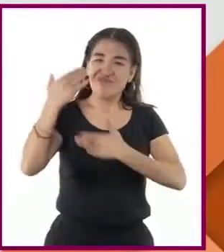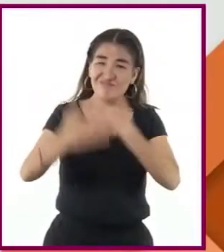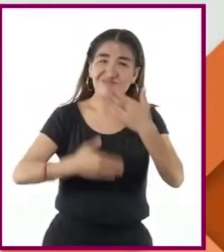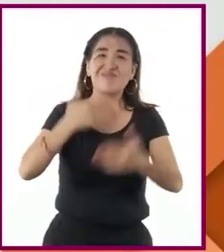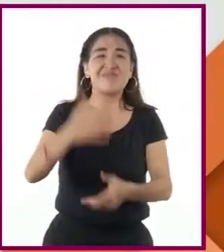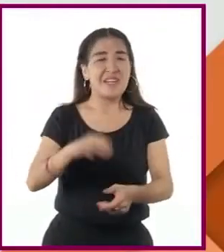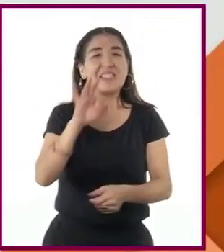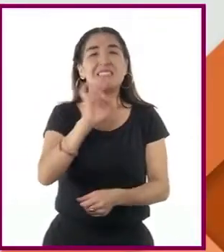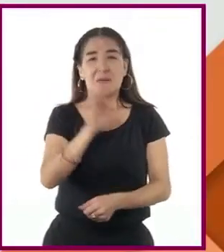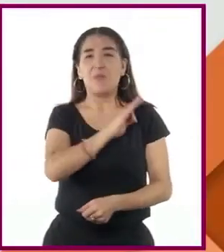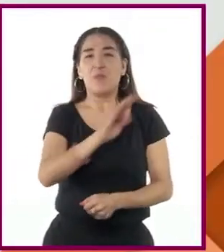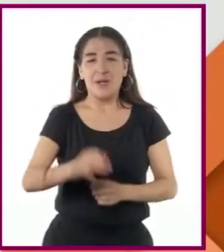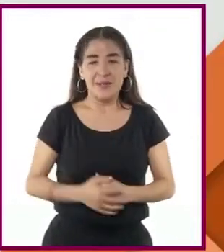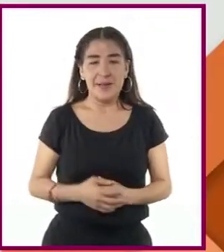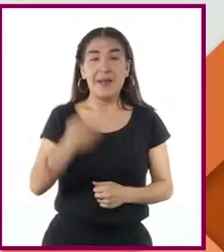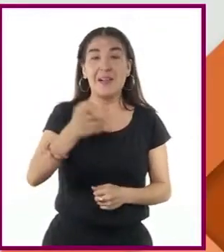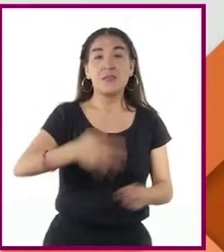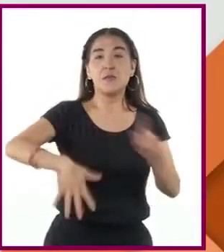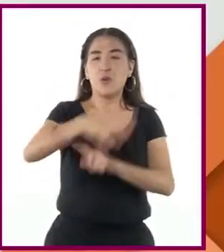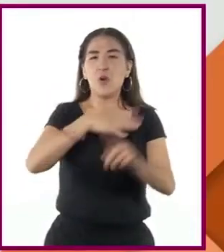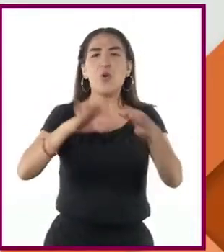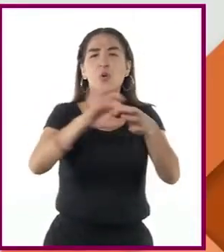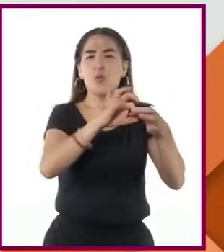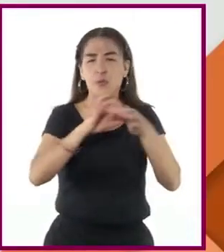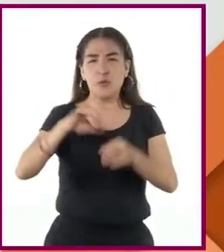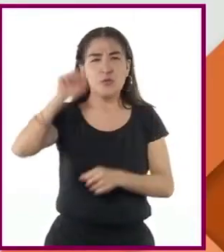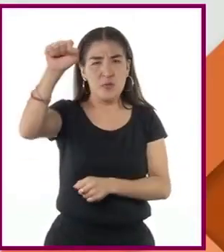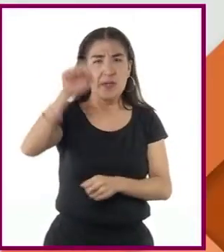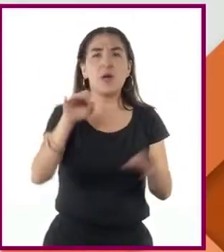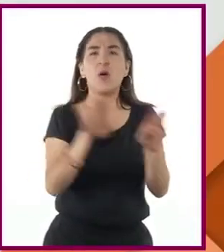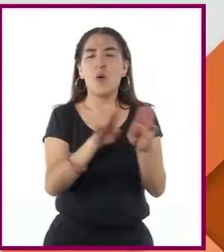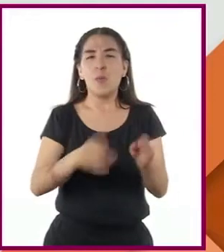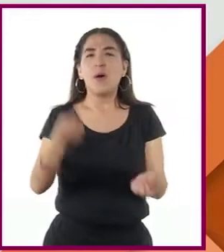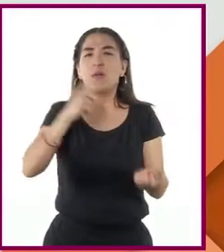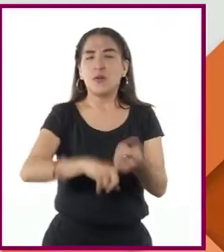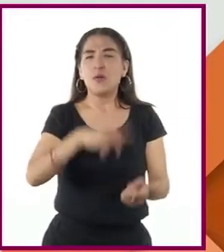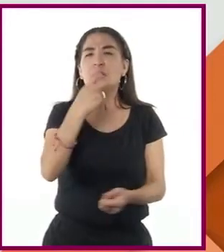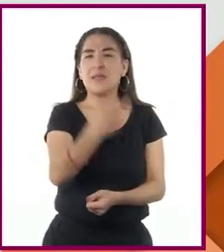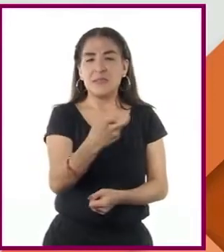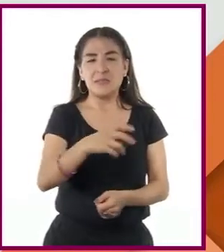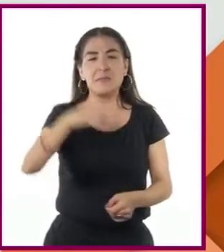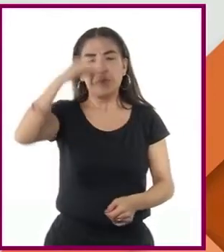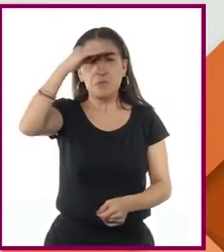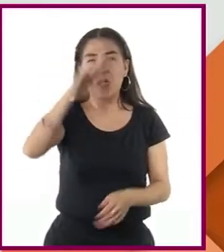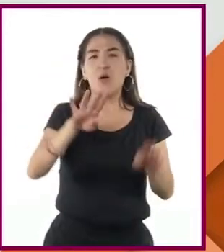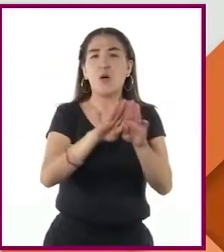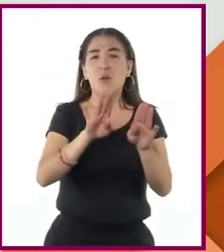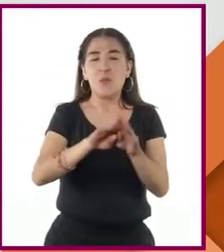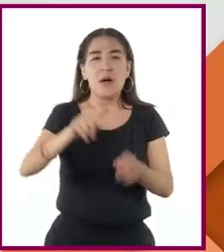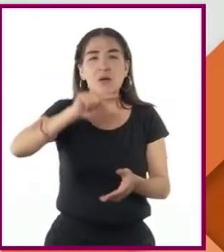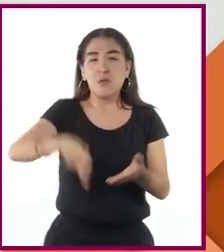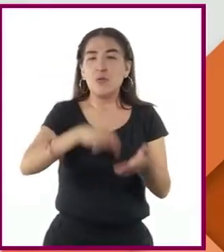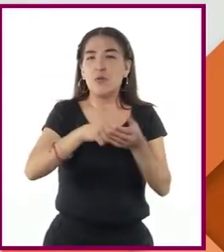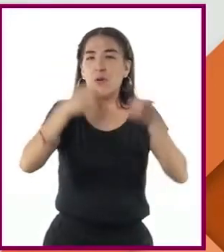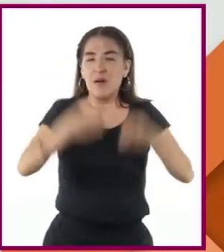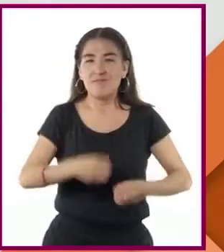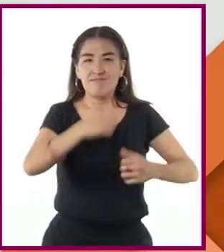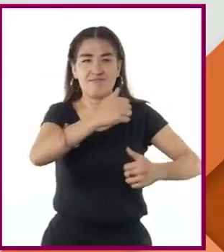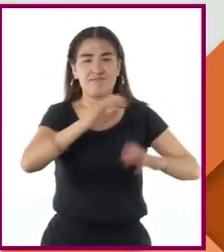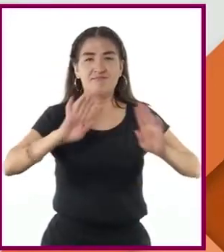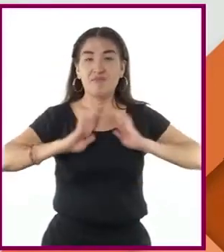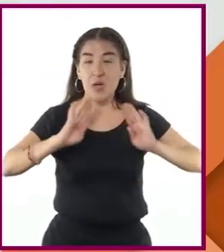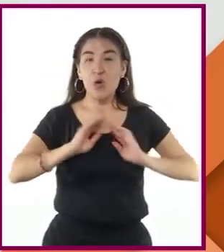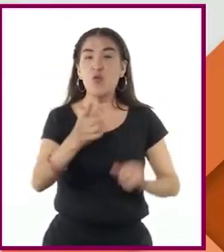La Unión Soviética dominaba o ejercía una influencia preponderante en una parte del globo, la zona ocupada por el Ejército Rojo